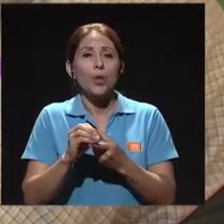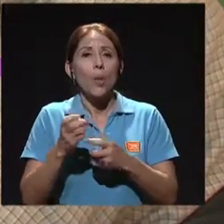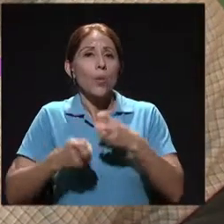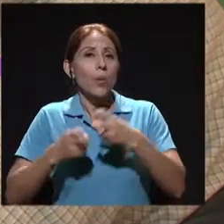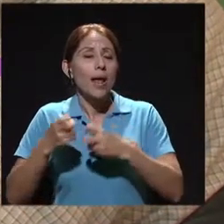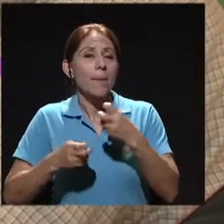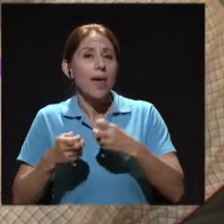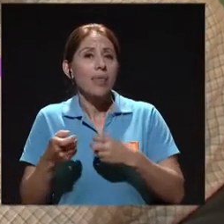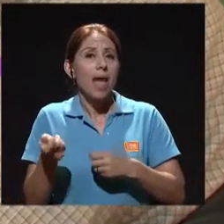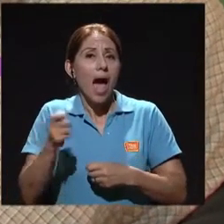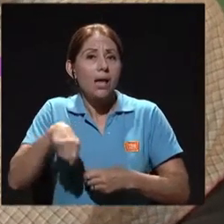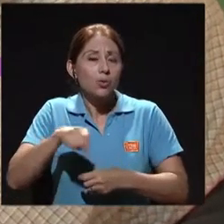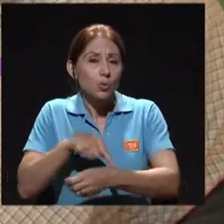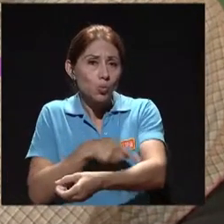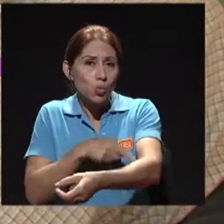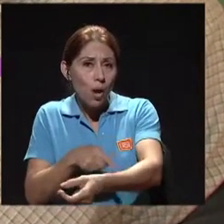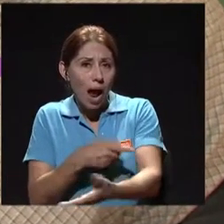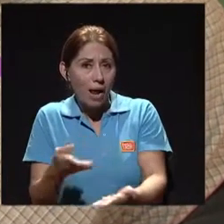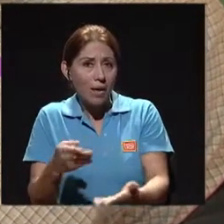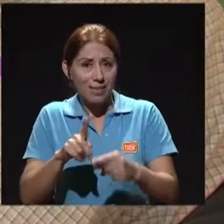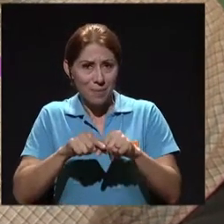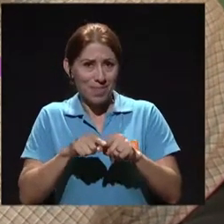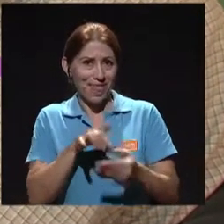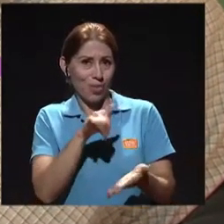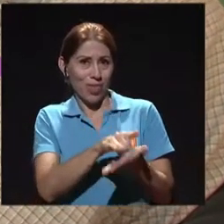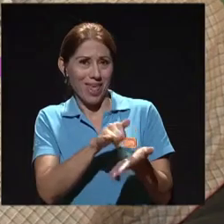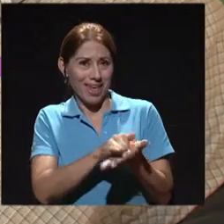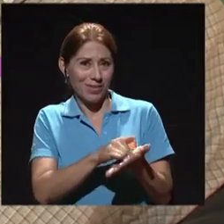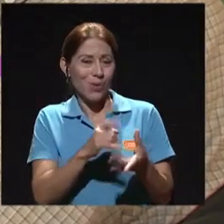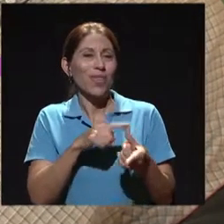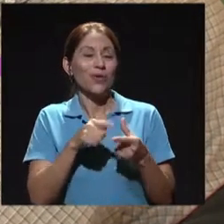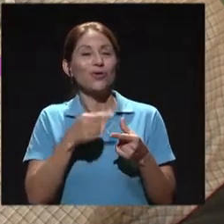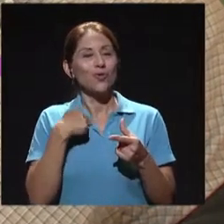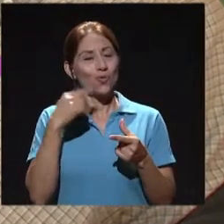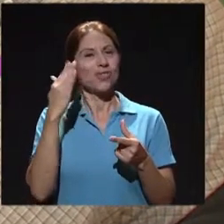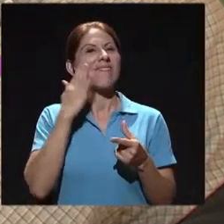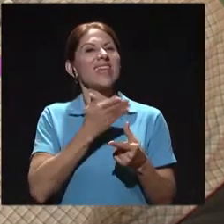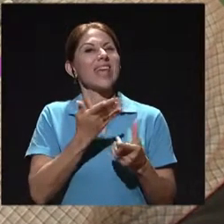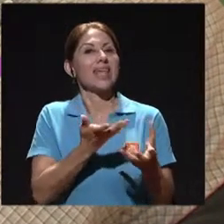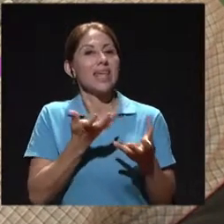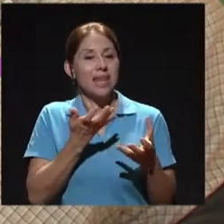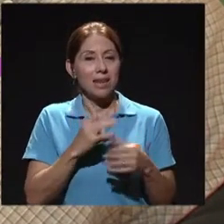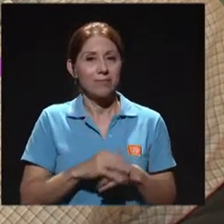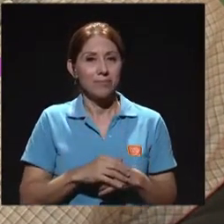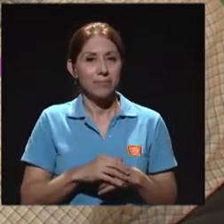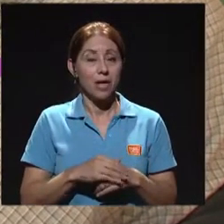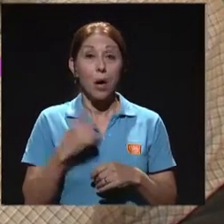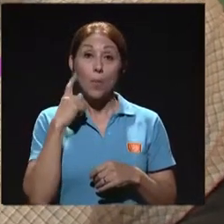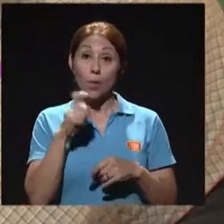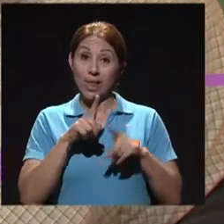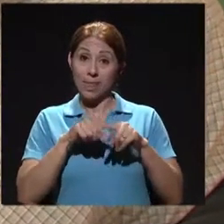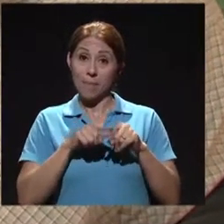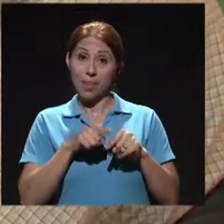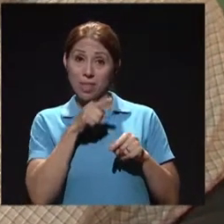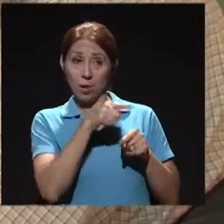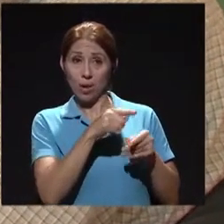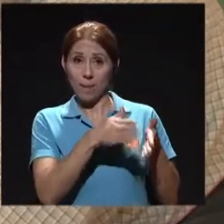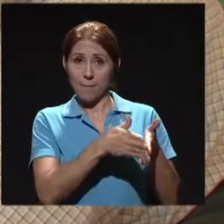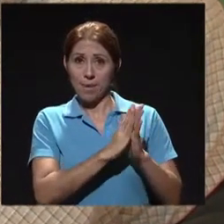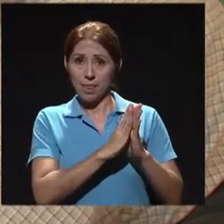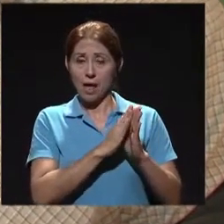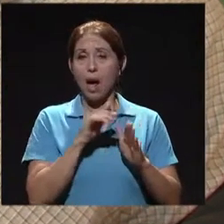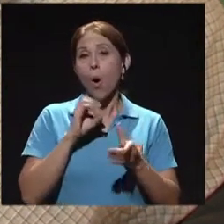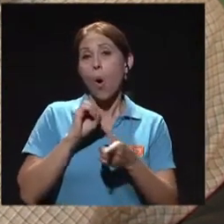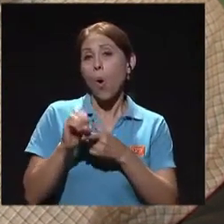entonces se procede. Porque lo otro importante es que dependiendo de lo que la persona solicite, o el médico